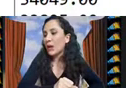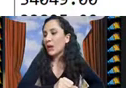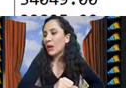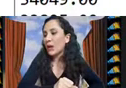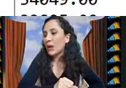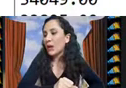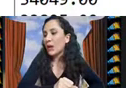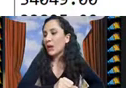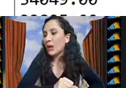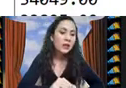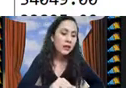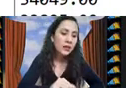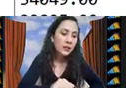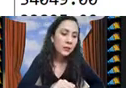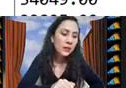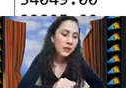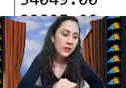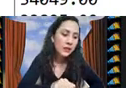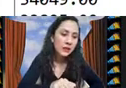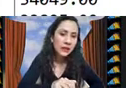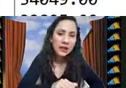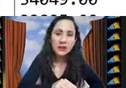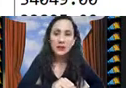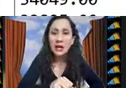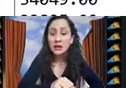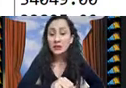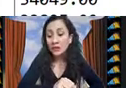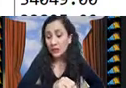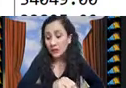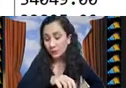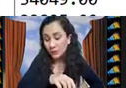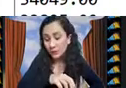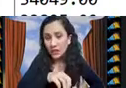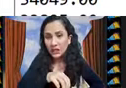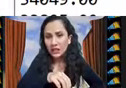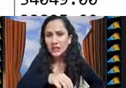más utilizado tiene 1.515